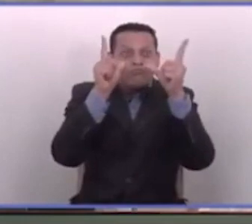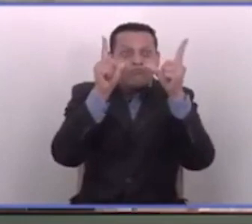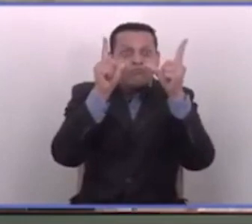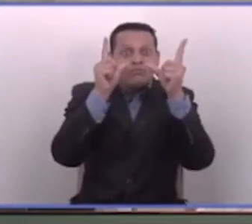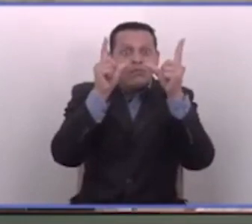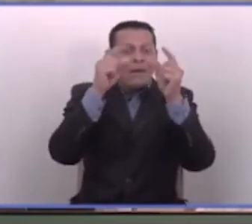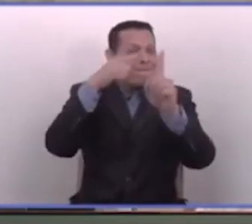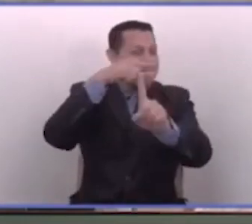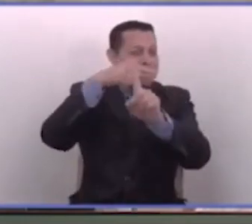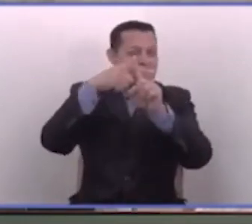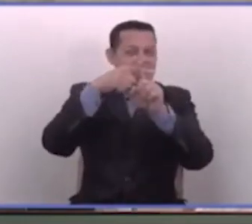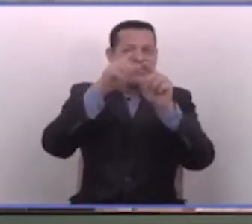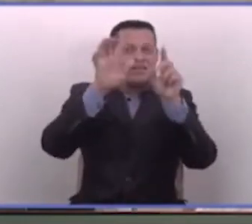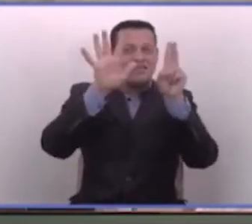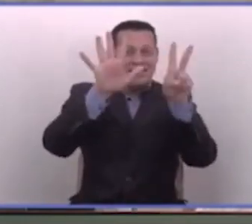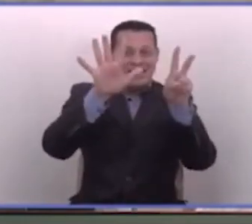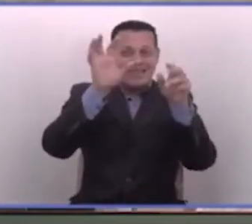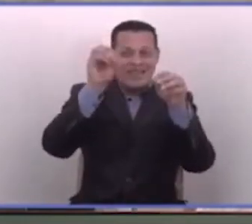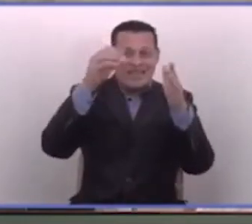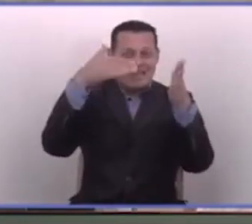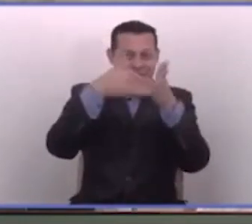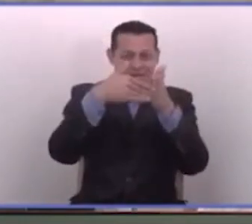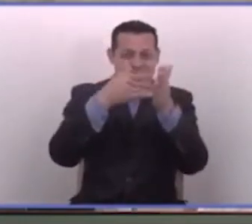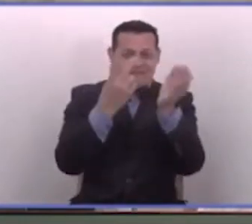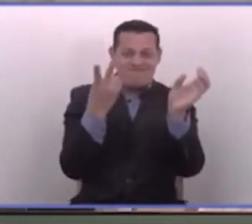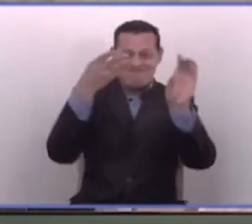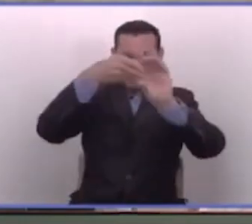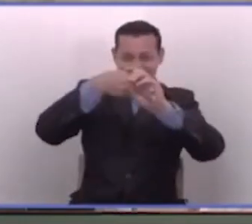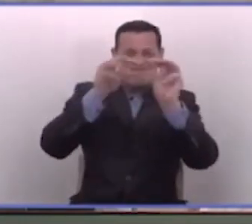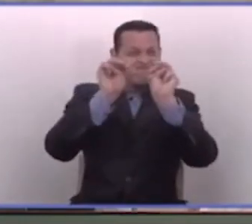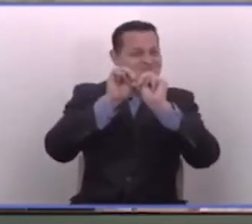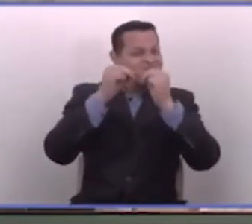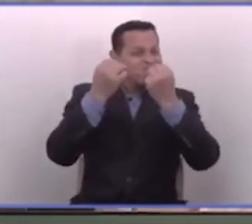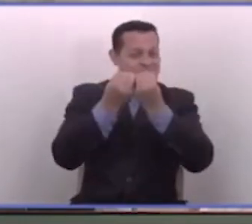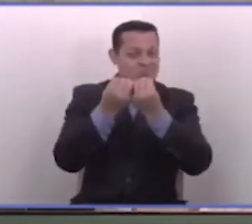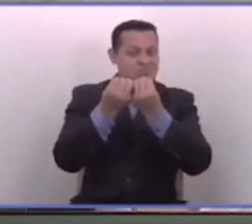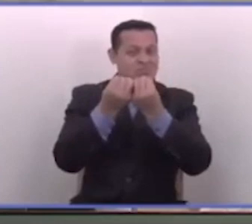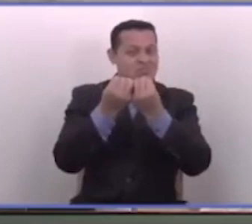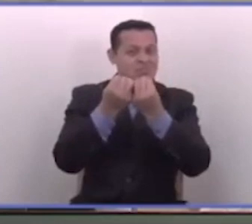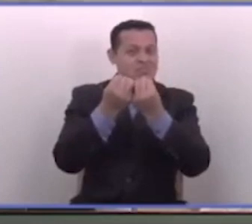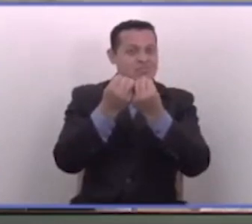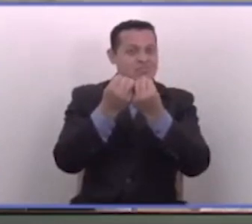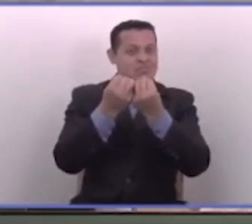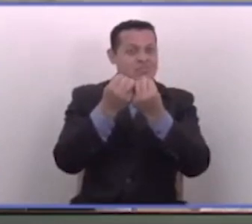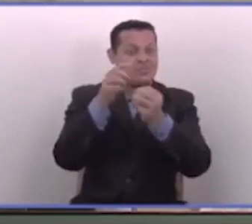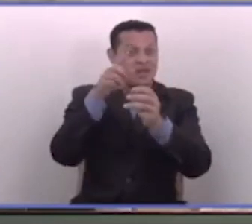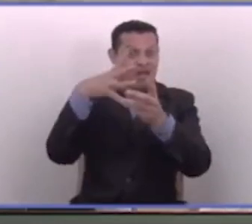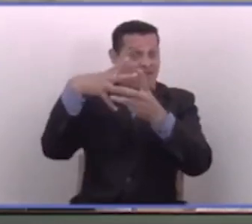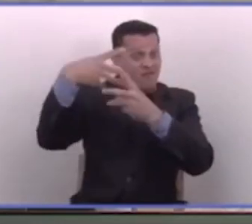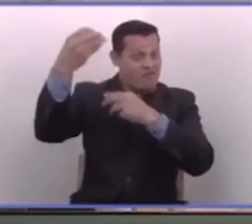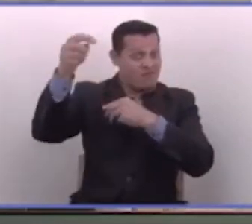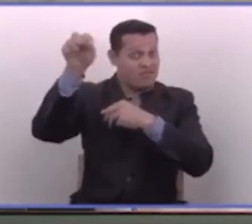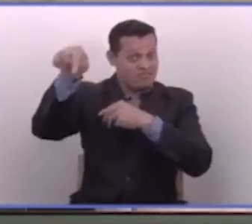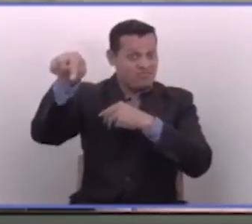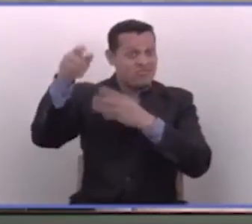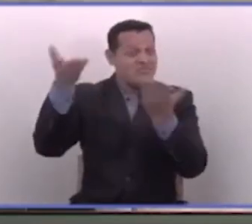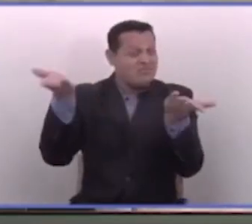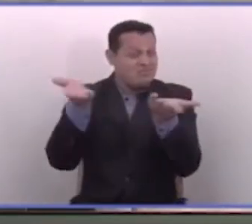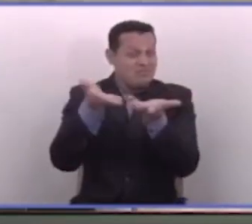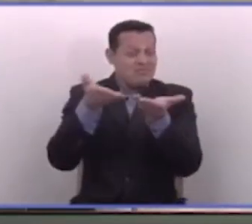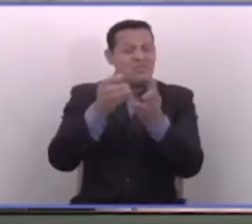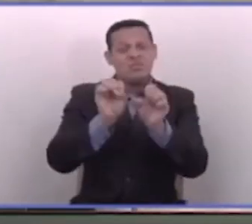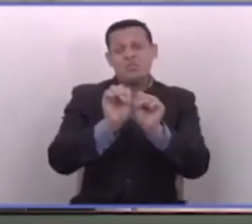Son más de 70 mil miembros de las estructuras que han creado